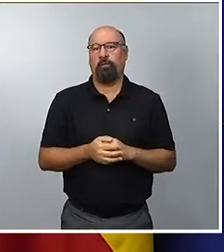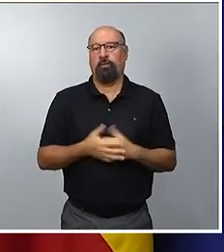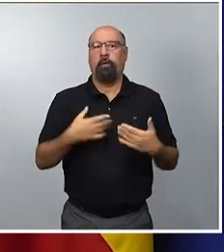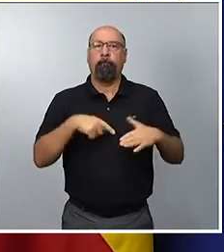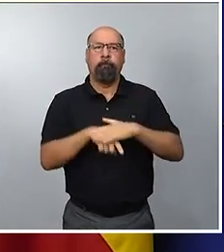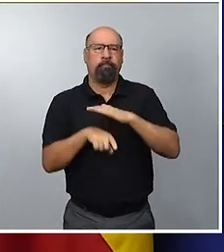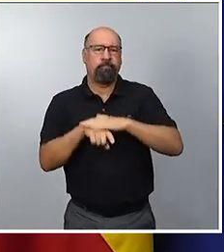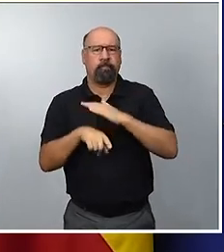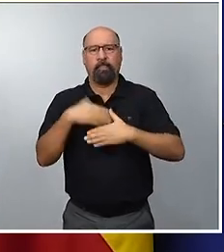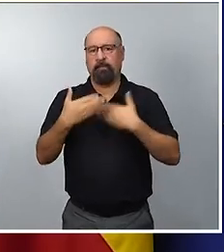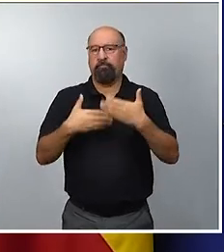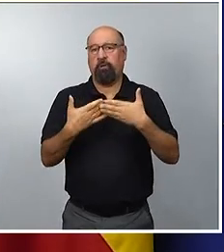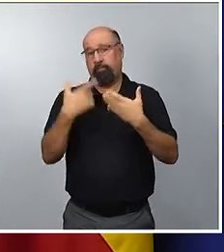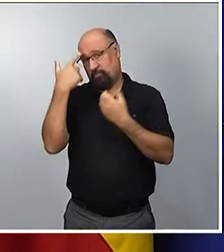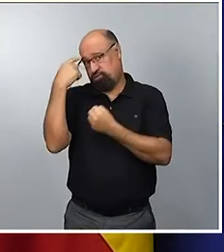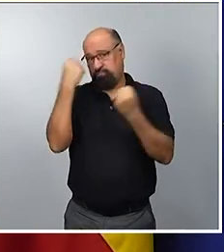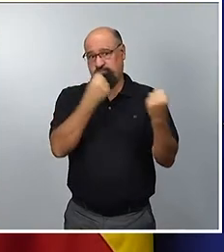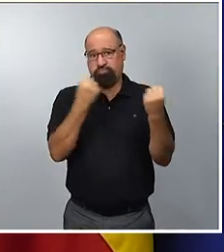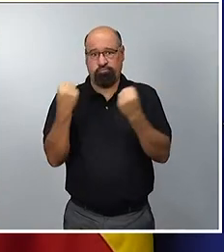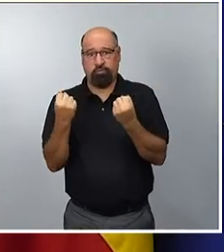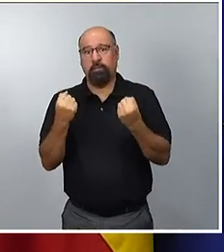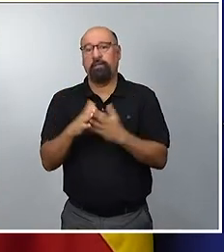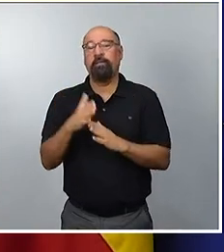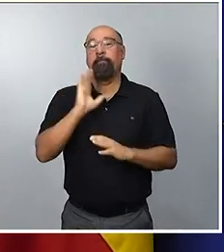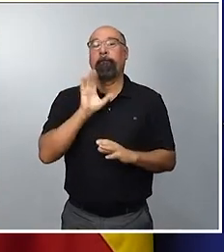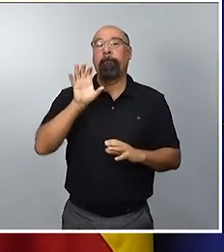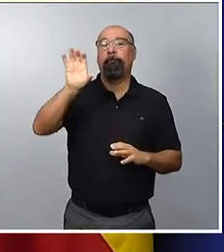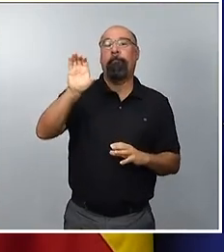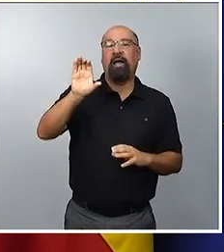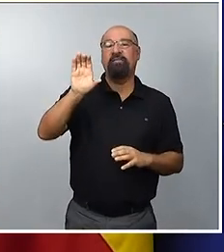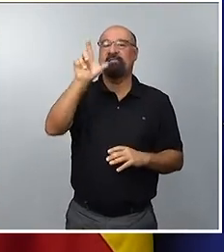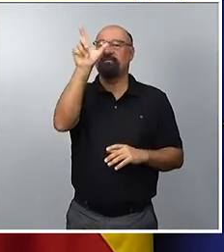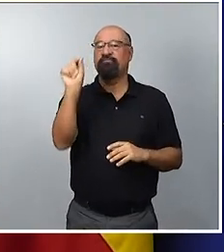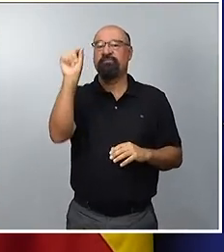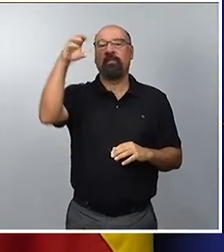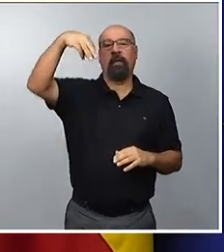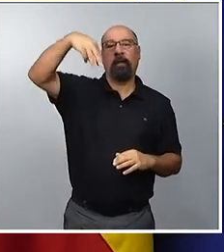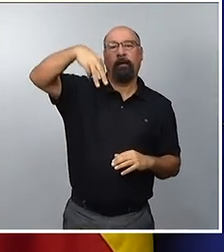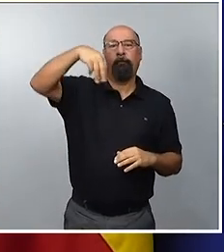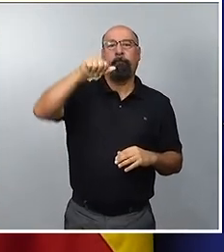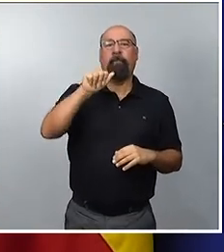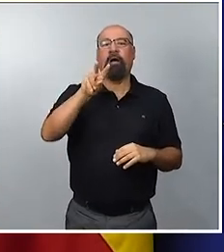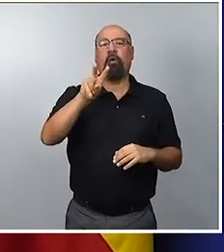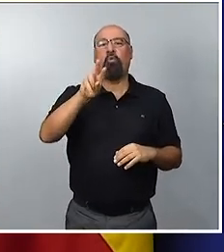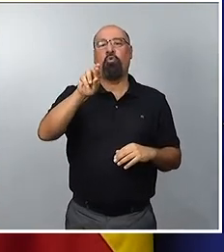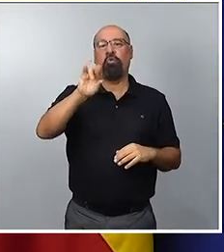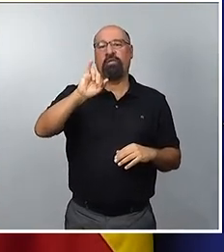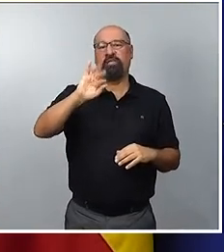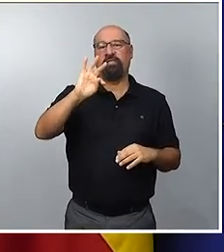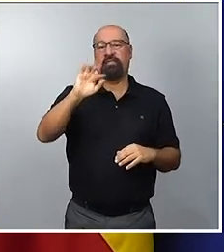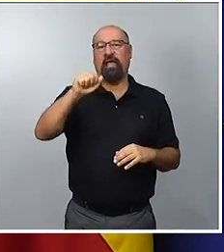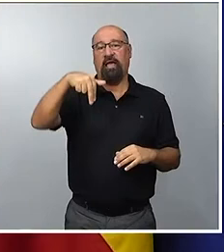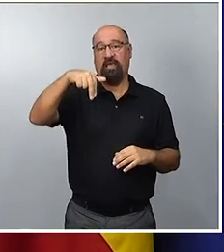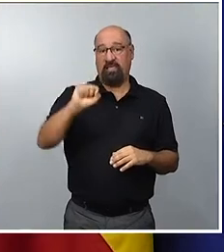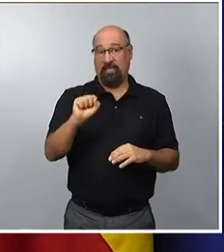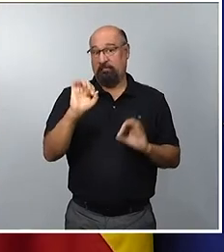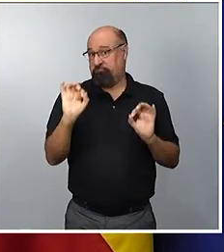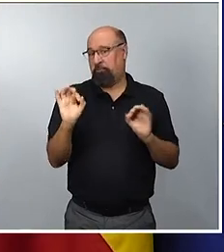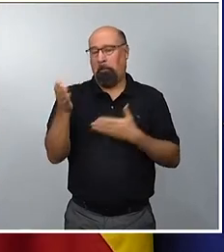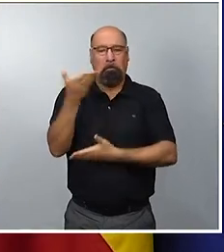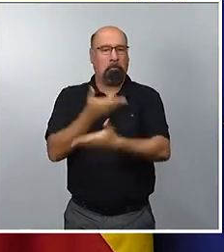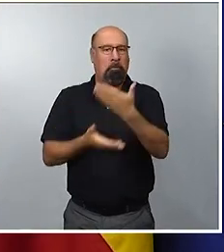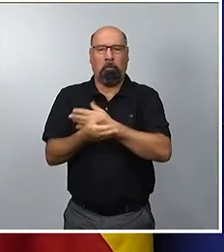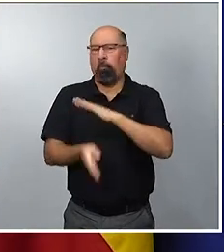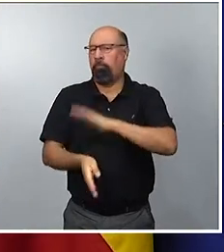procedimiento con las autoridades de Mauritania no enturbian las relaciones y la cooperación que en materia migratoria mantenemos con